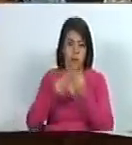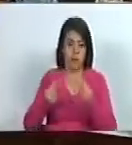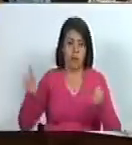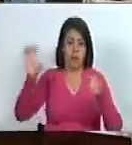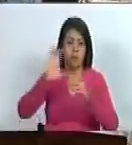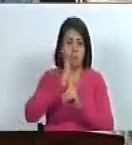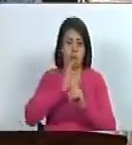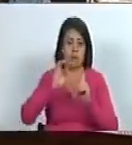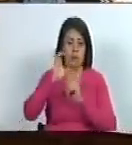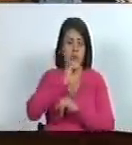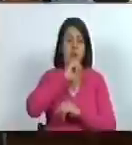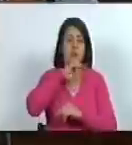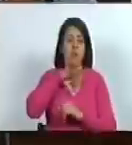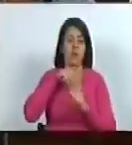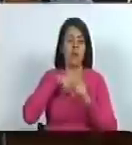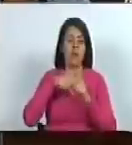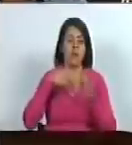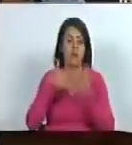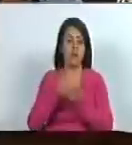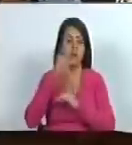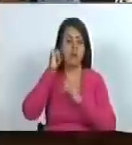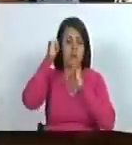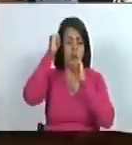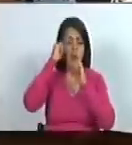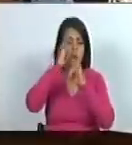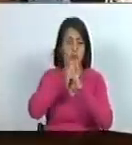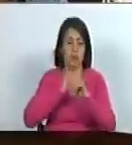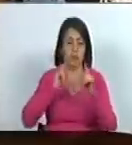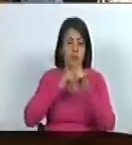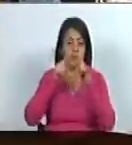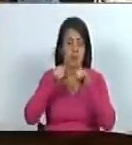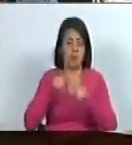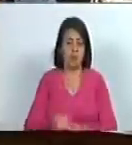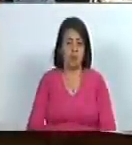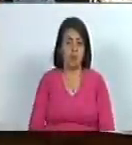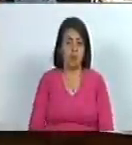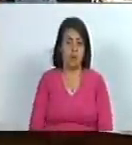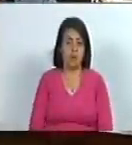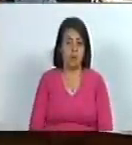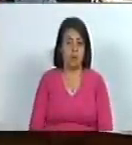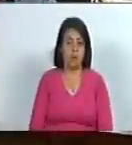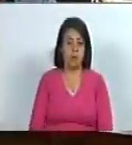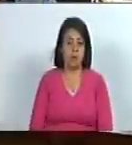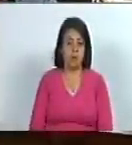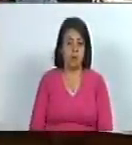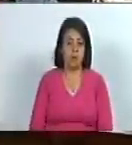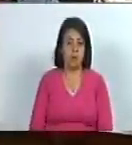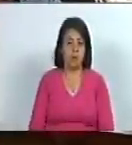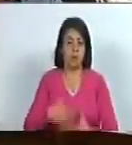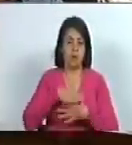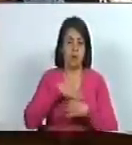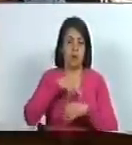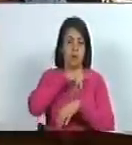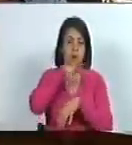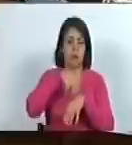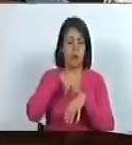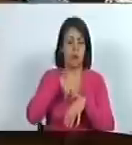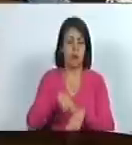desde nuestros héroes independentistas es de un interés nacional